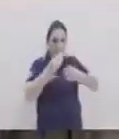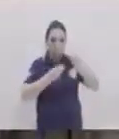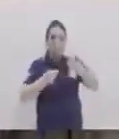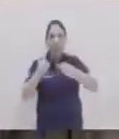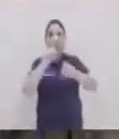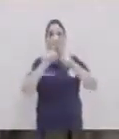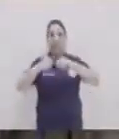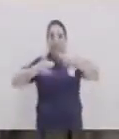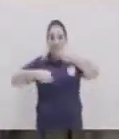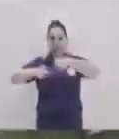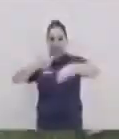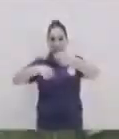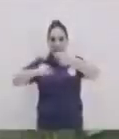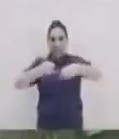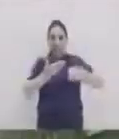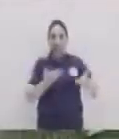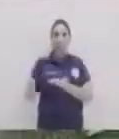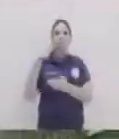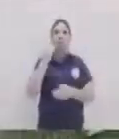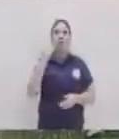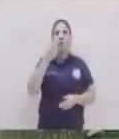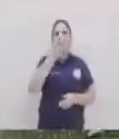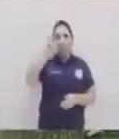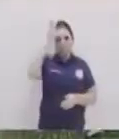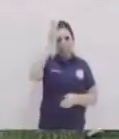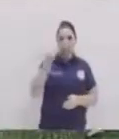y arte en tejidos El